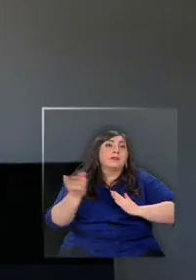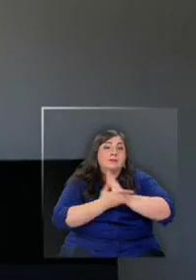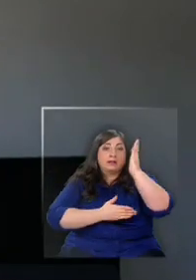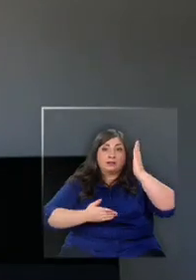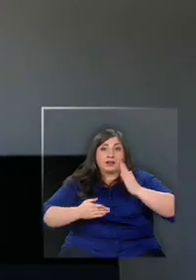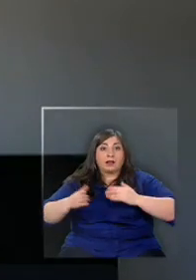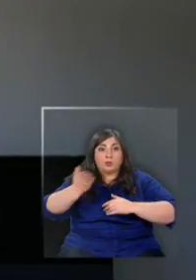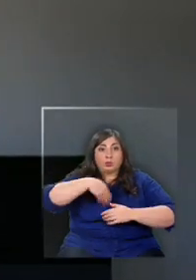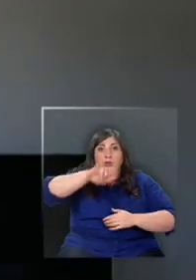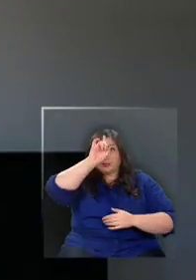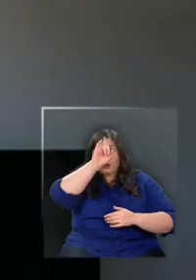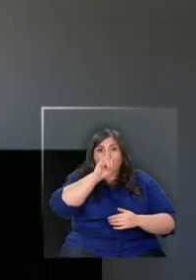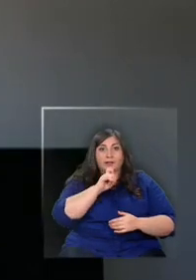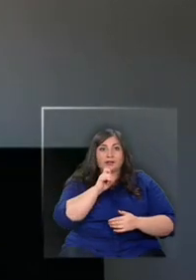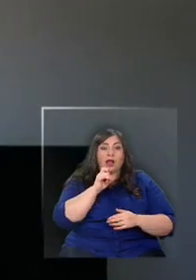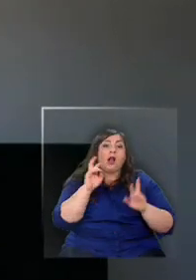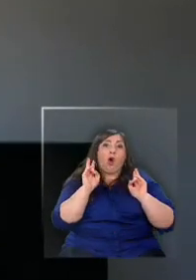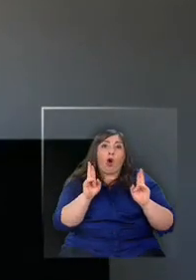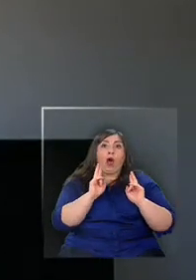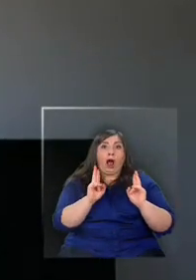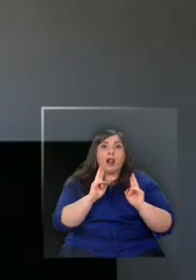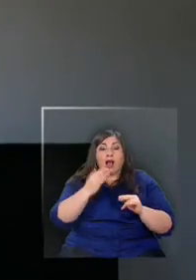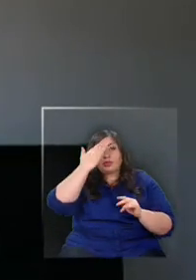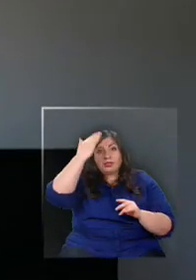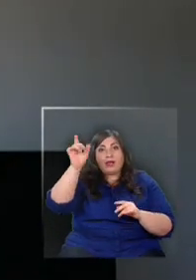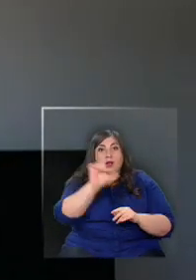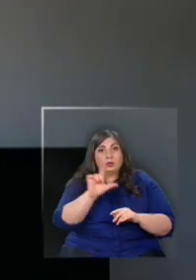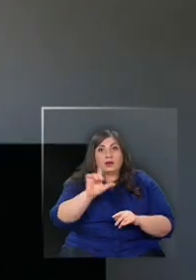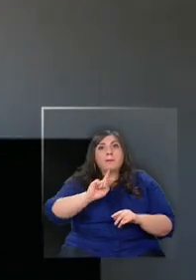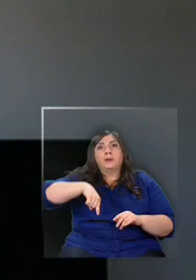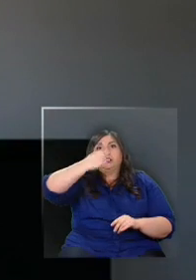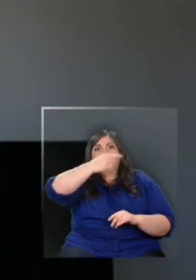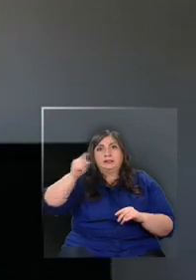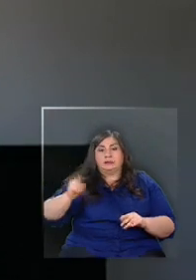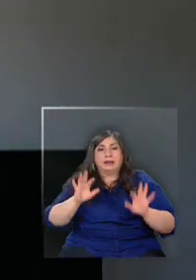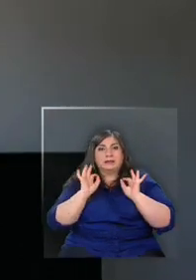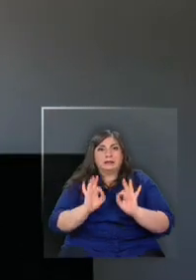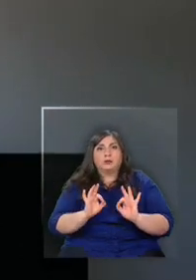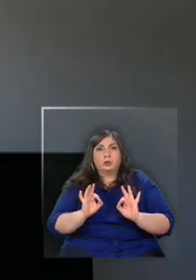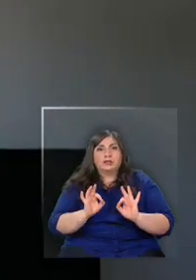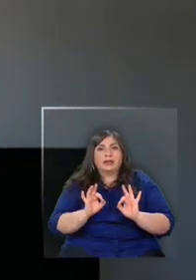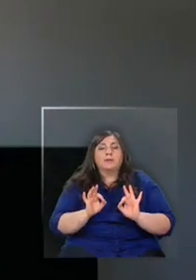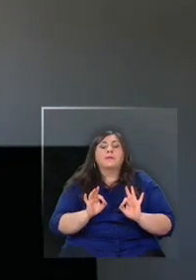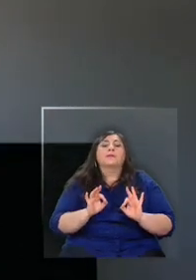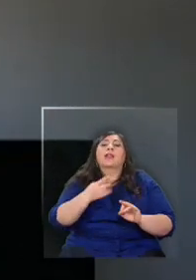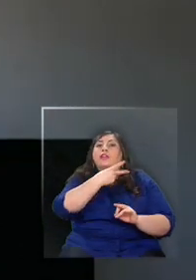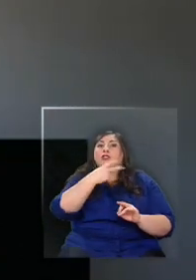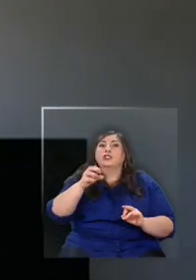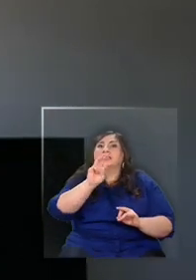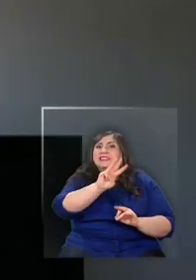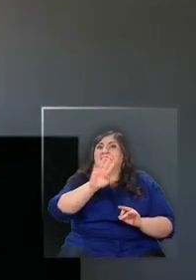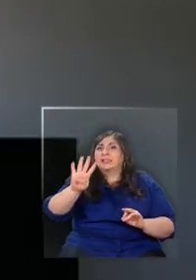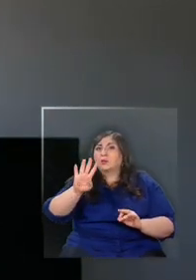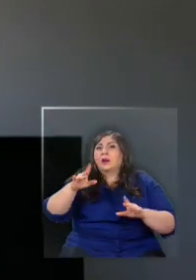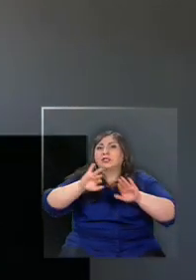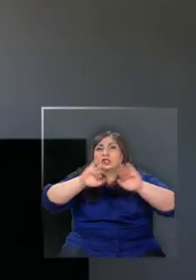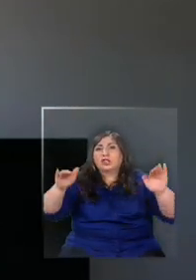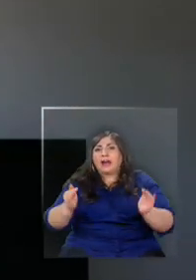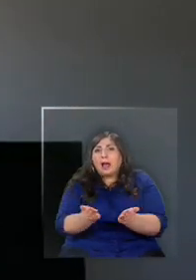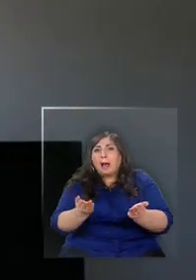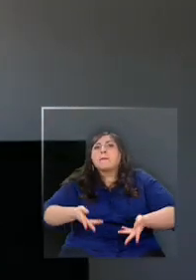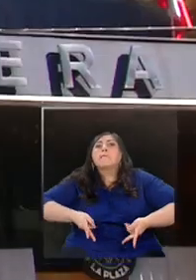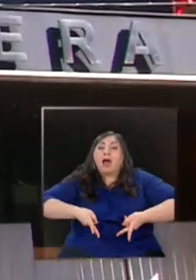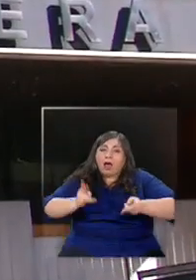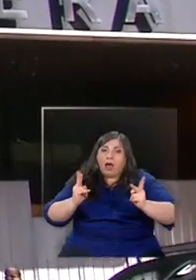funcionamiento de nuestro hospital, ojalá a partir del día lunes, pero la próxima semana es con seguridad. Son 234 camas que van a estar